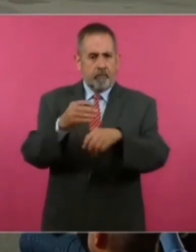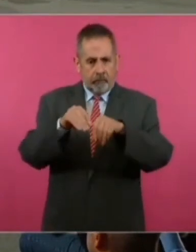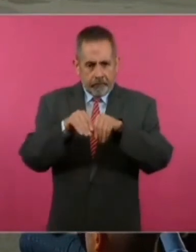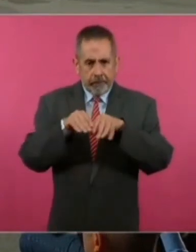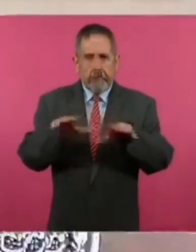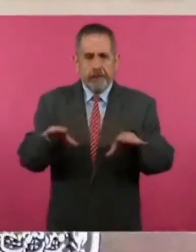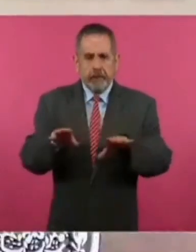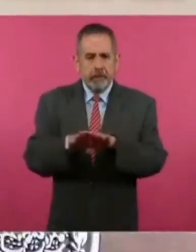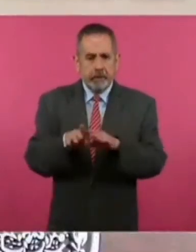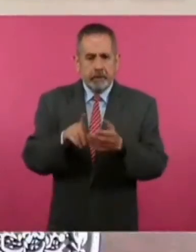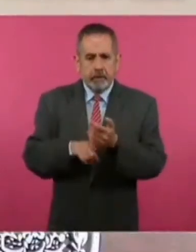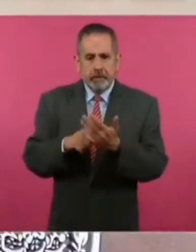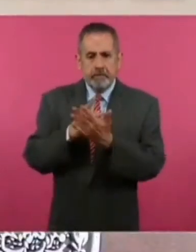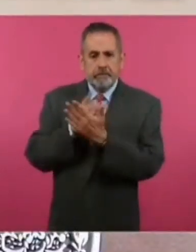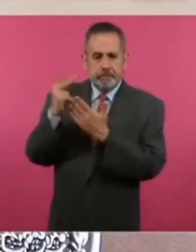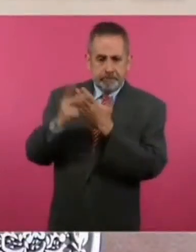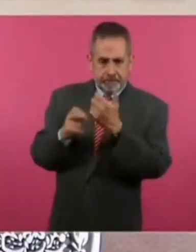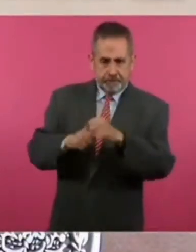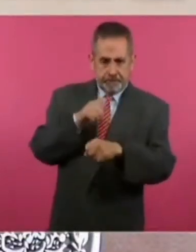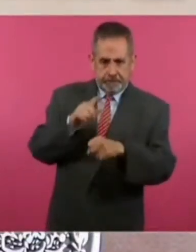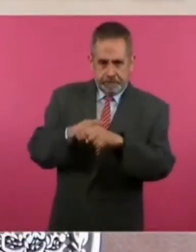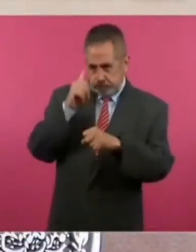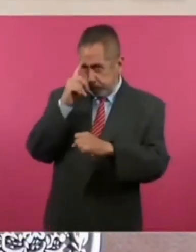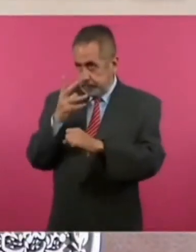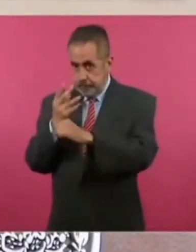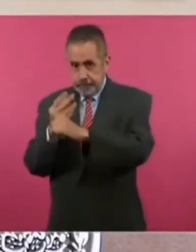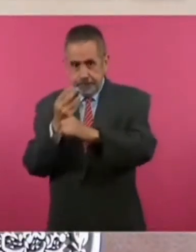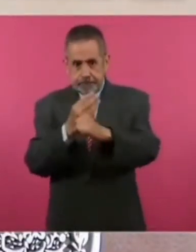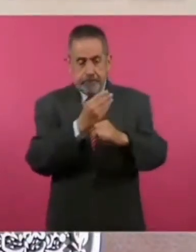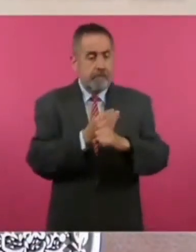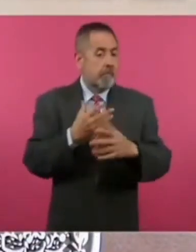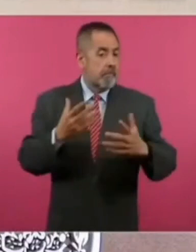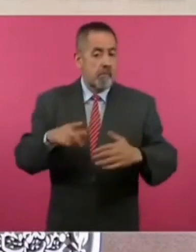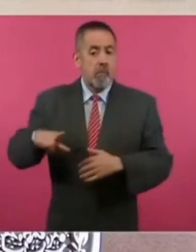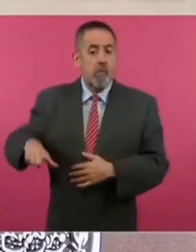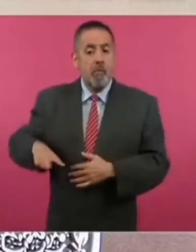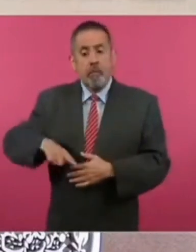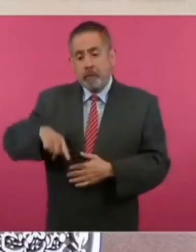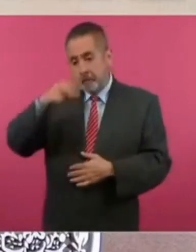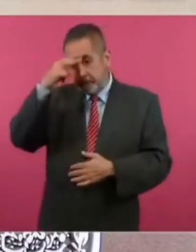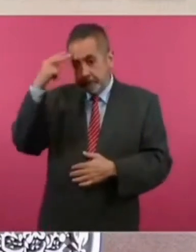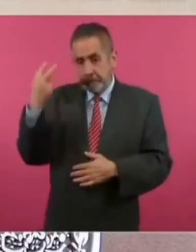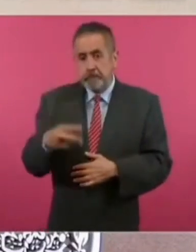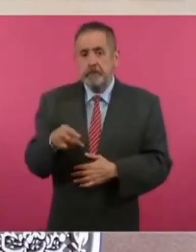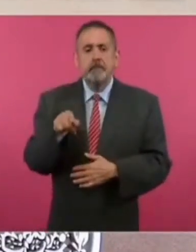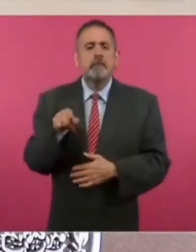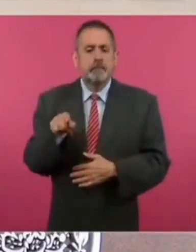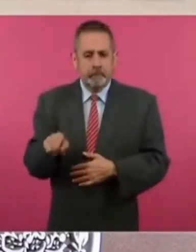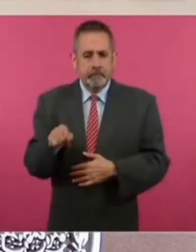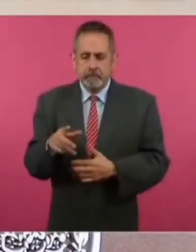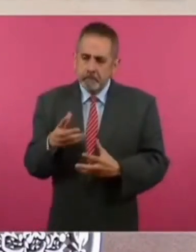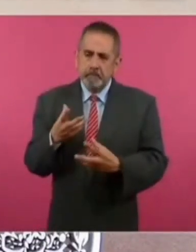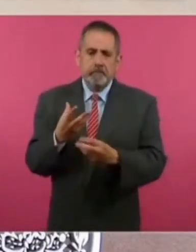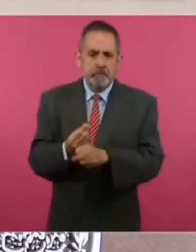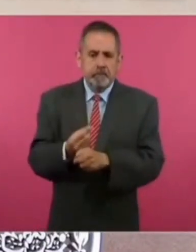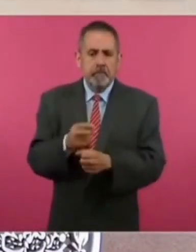parte de este Programa Nacional de Reconstrucción, el Gobierno de México ha intervenido en 37